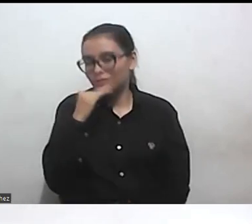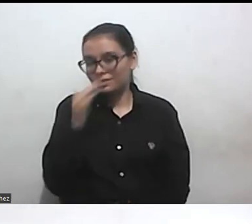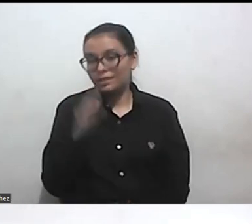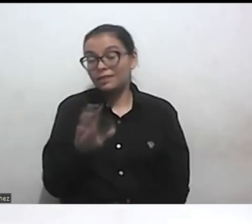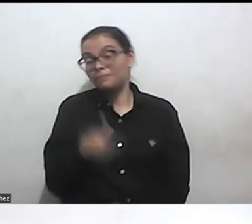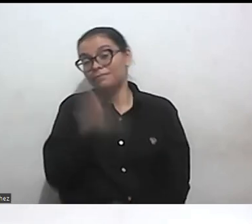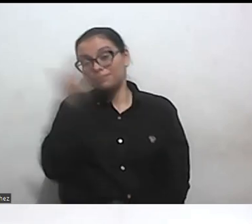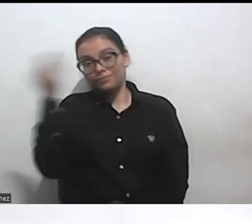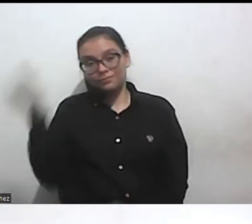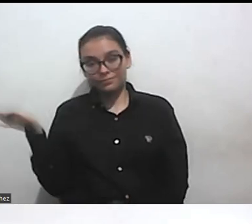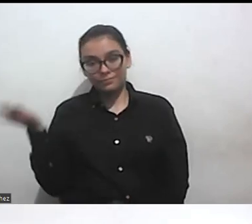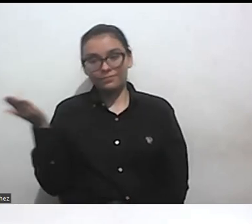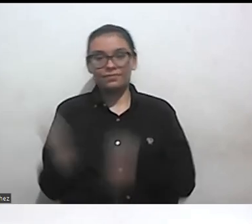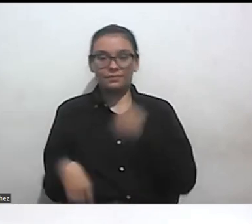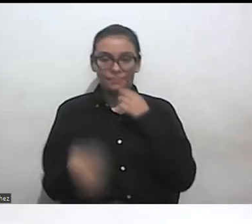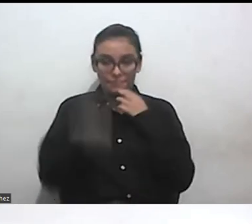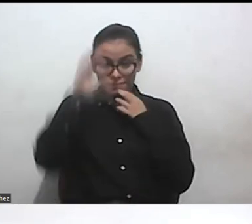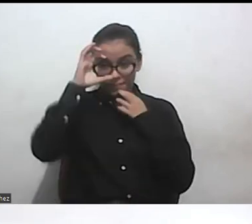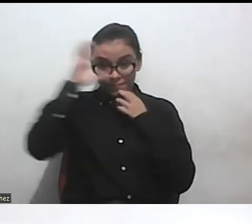a Andrea